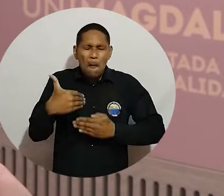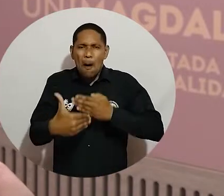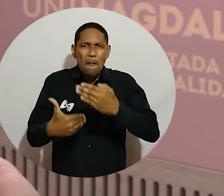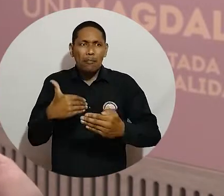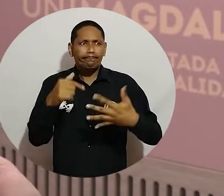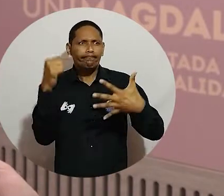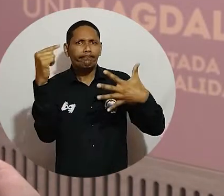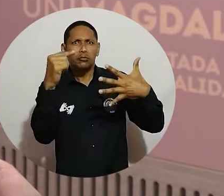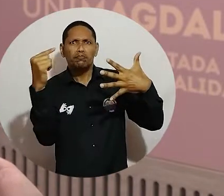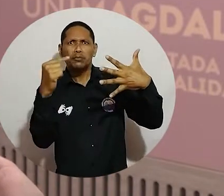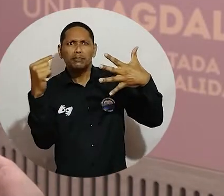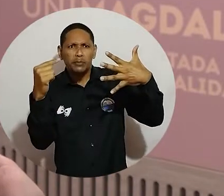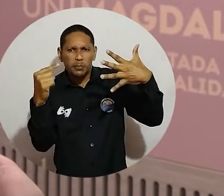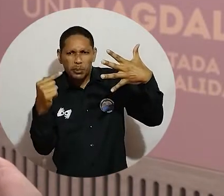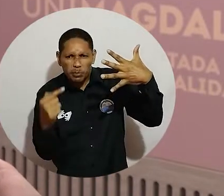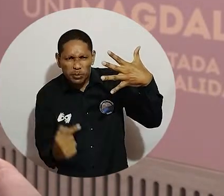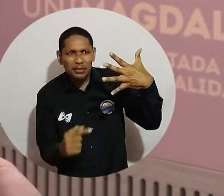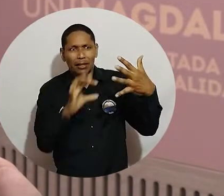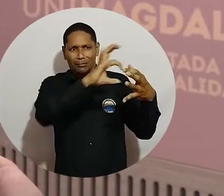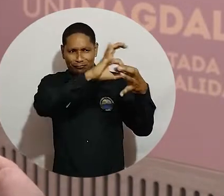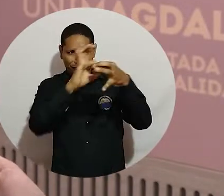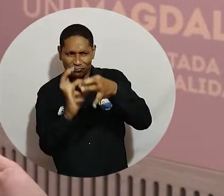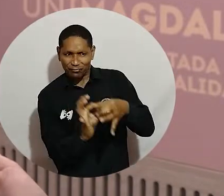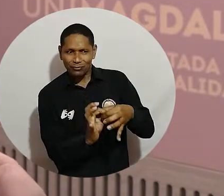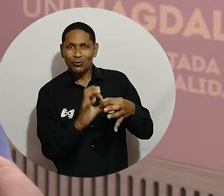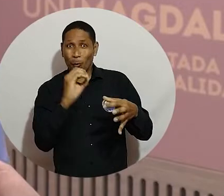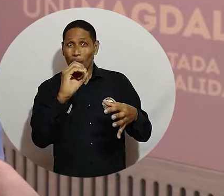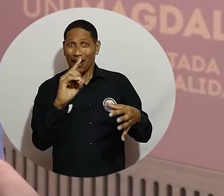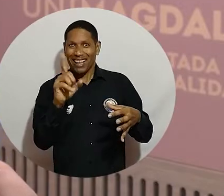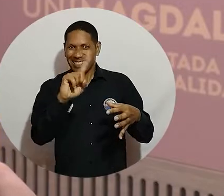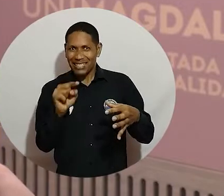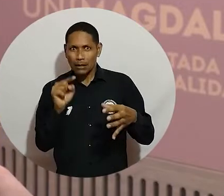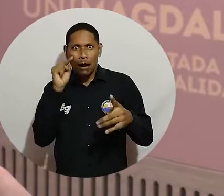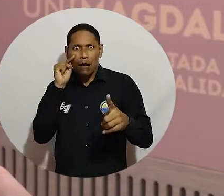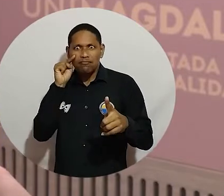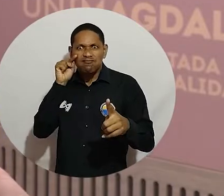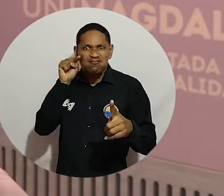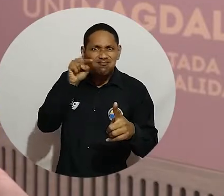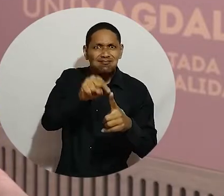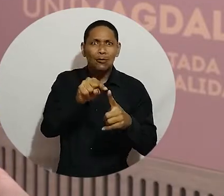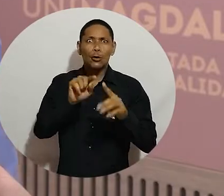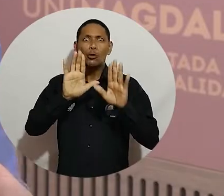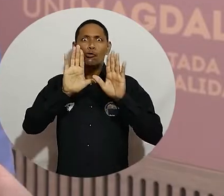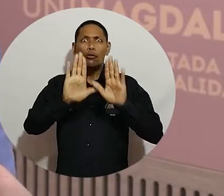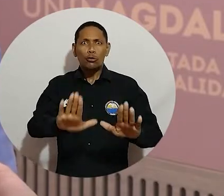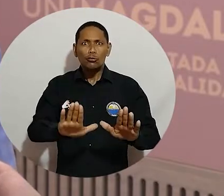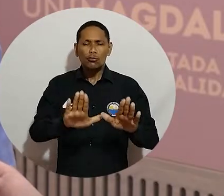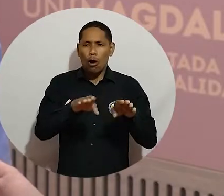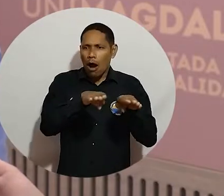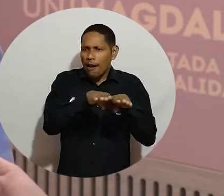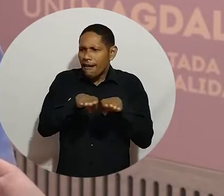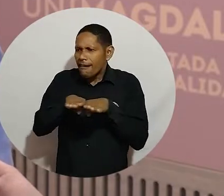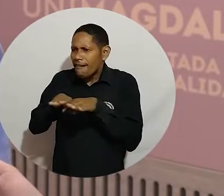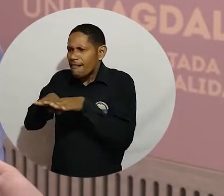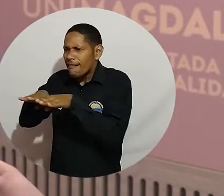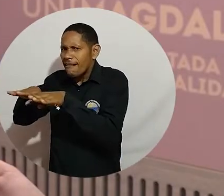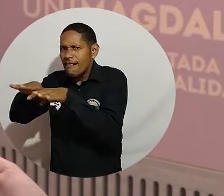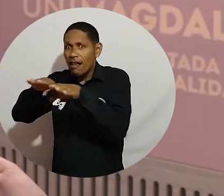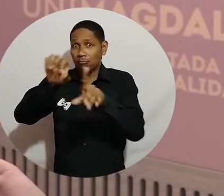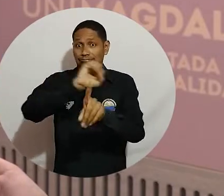avanzar en todos los elementos asociados a los objetivos que les apuntan a generar una mejor